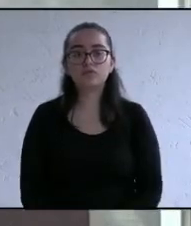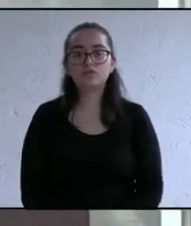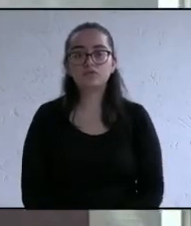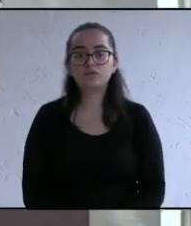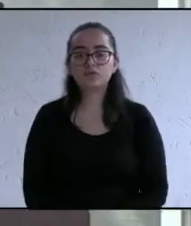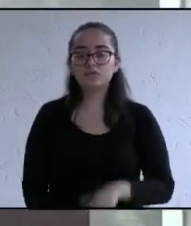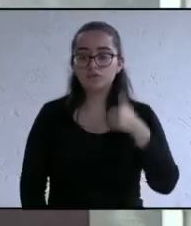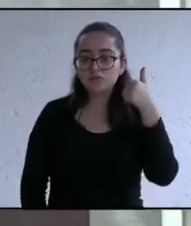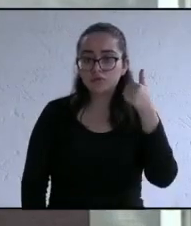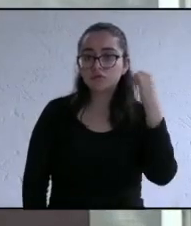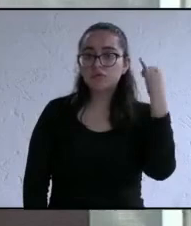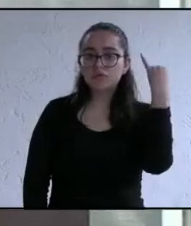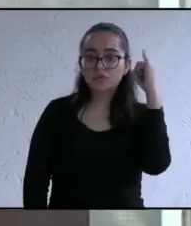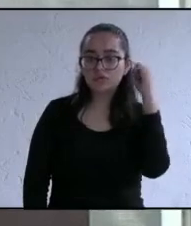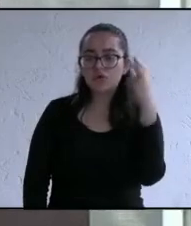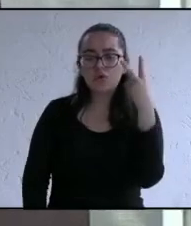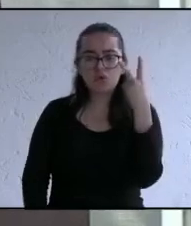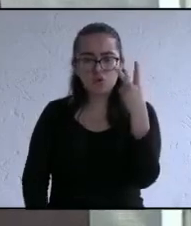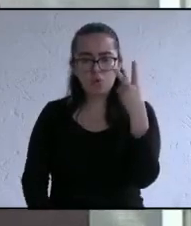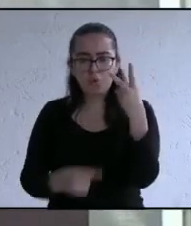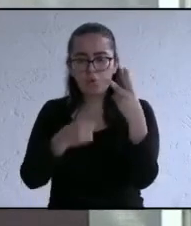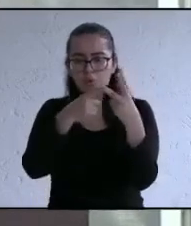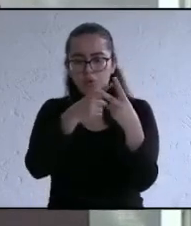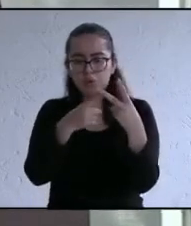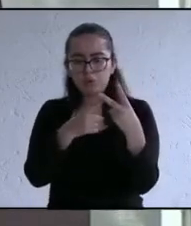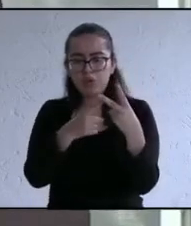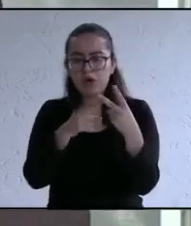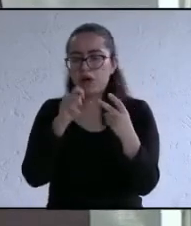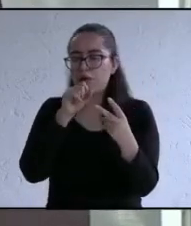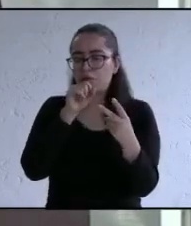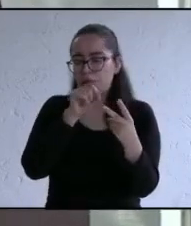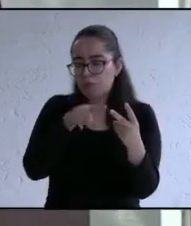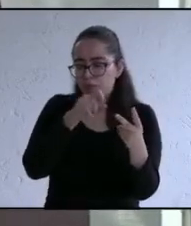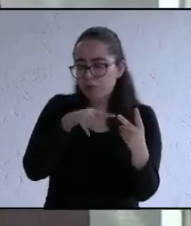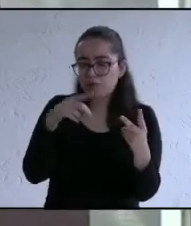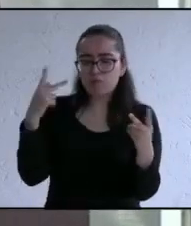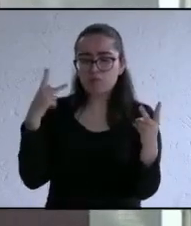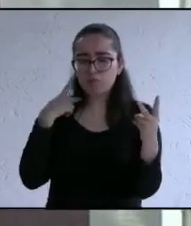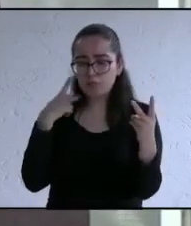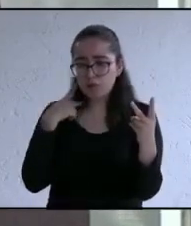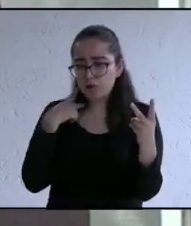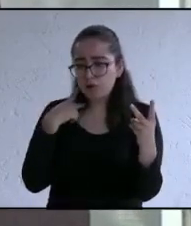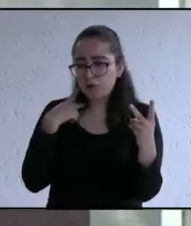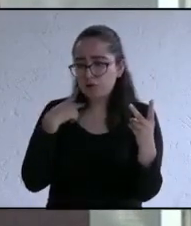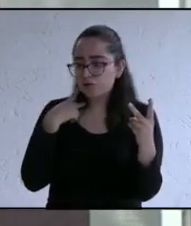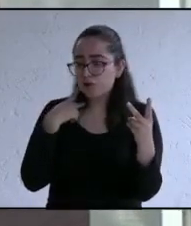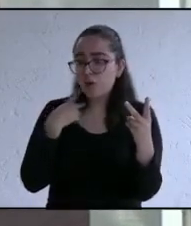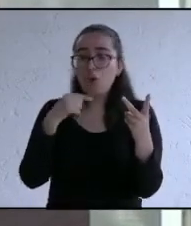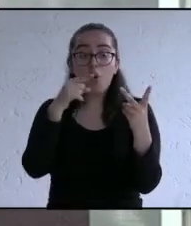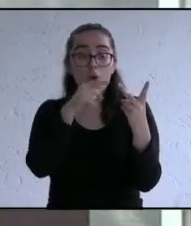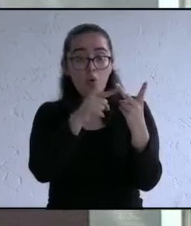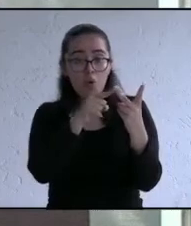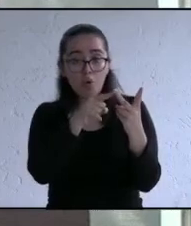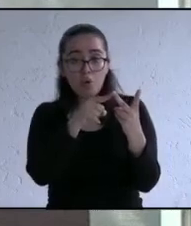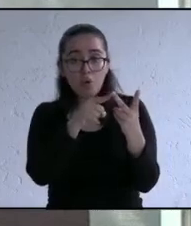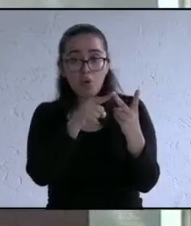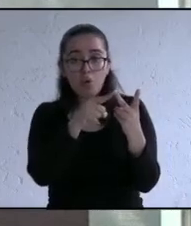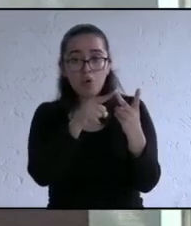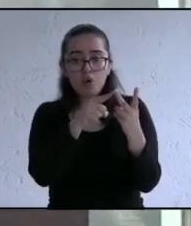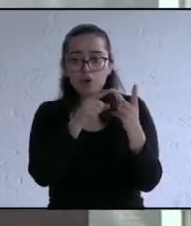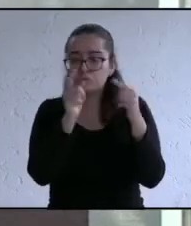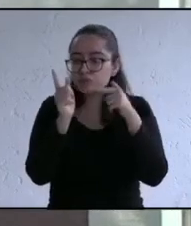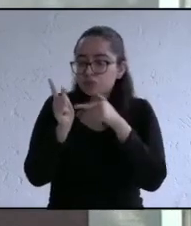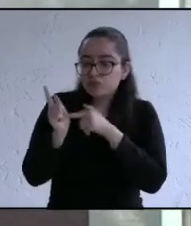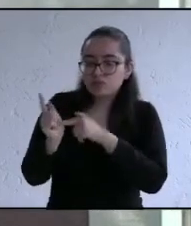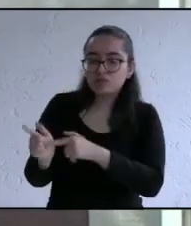6 de junio tenemos dos opciones los mismos políticos reciclados en nuevos partidos o bien continuar